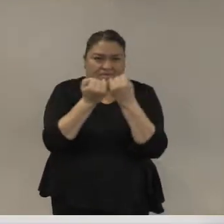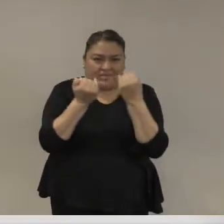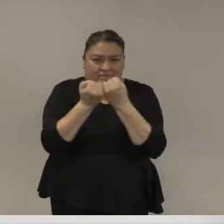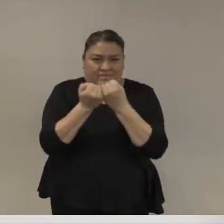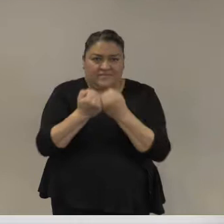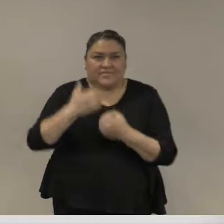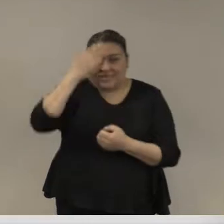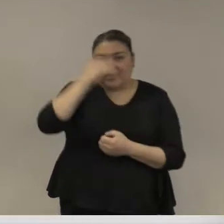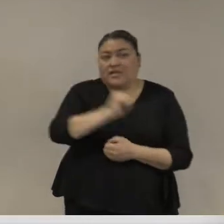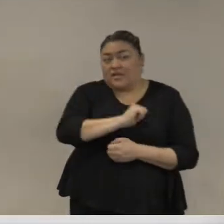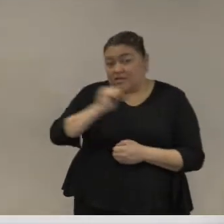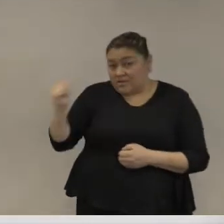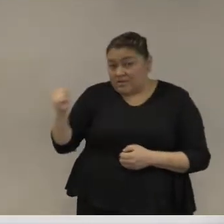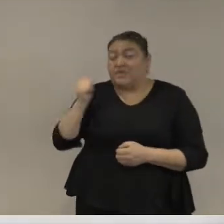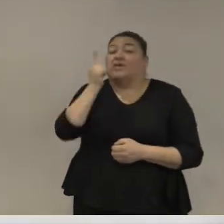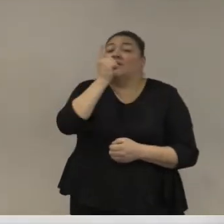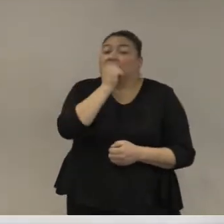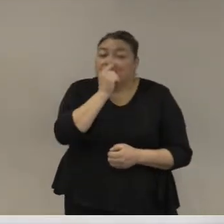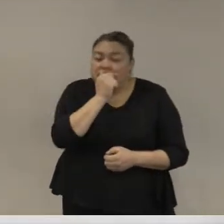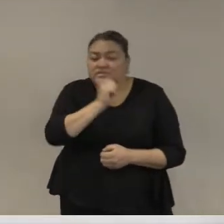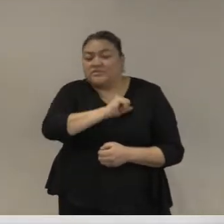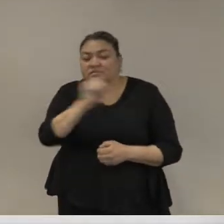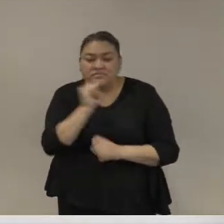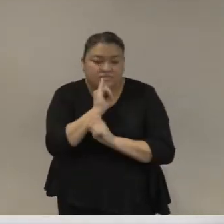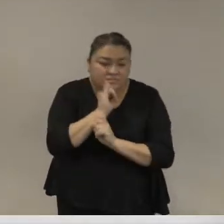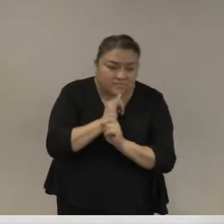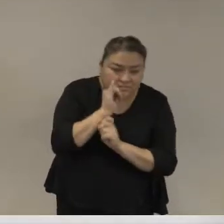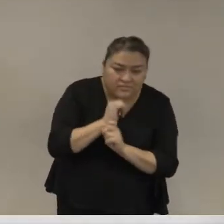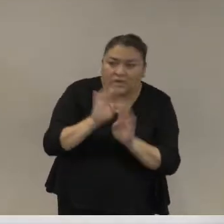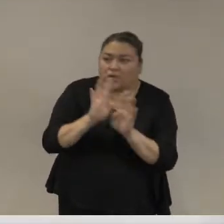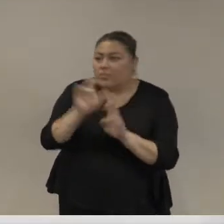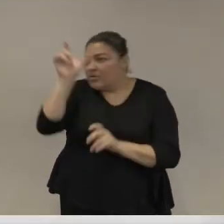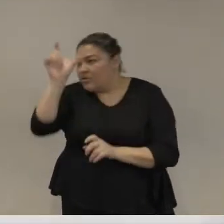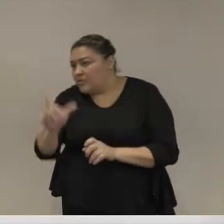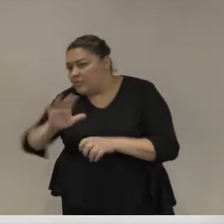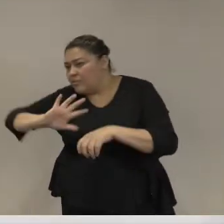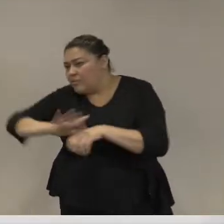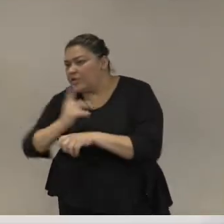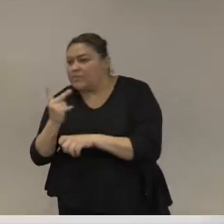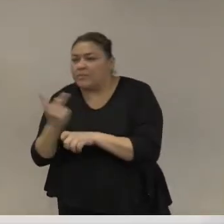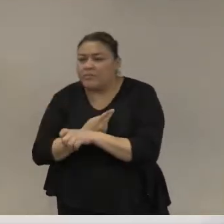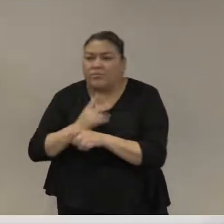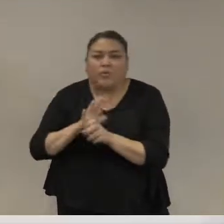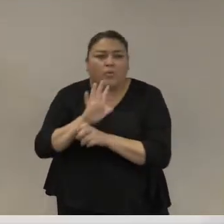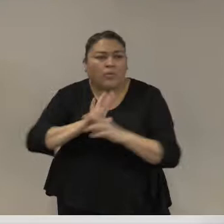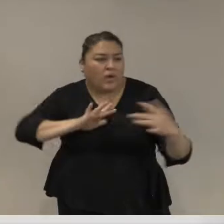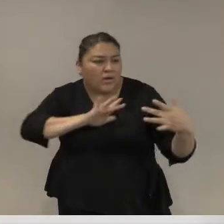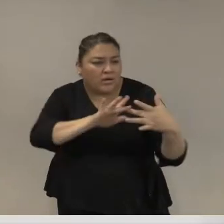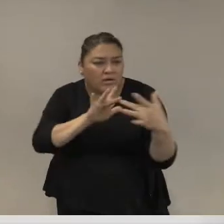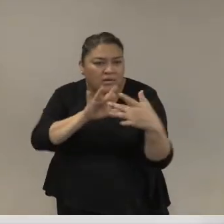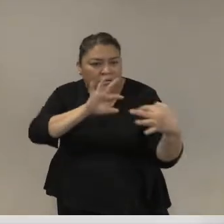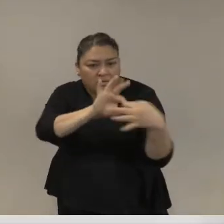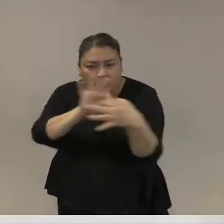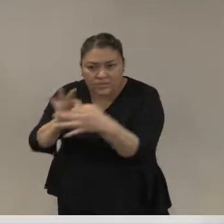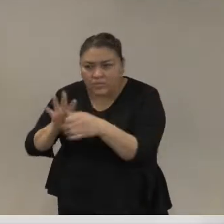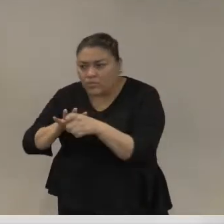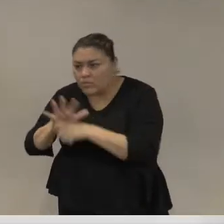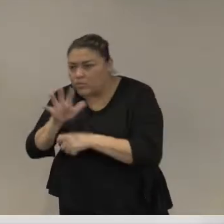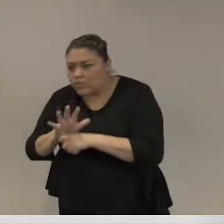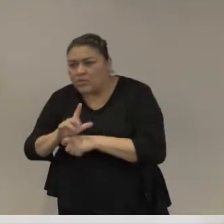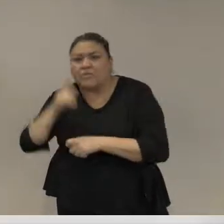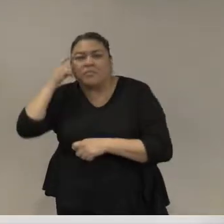a policías fiscales e investigadores dibujar y descubrir las redes de la delincuencia organizada para entonces